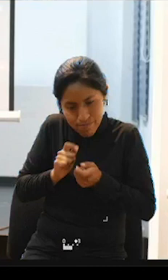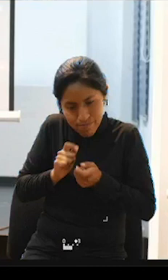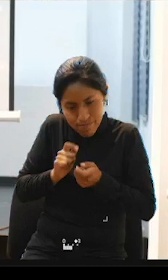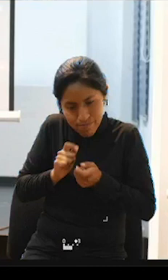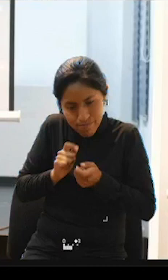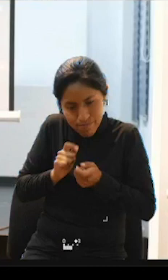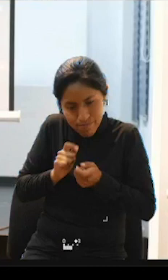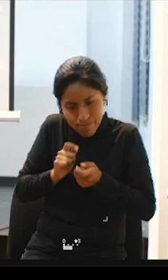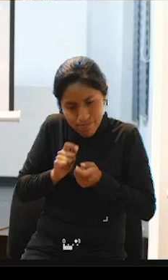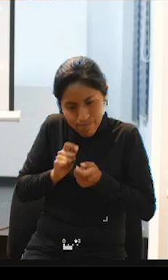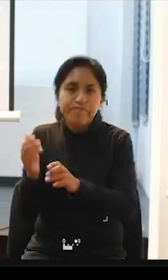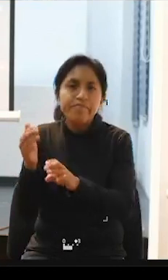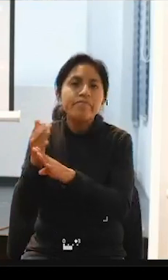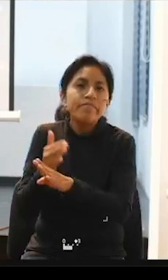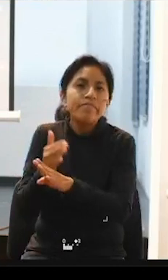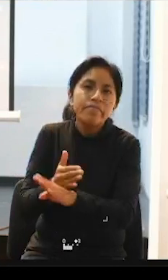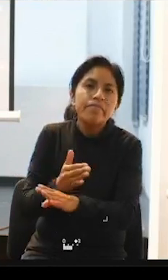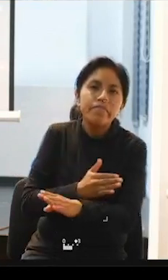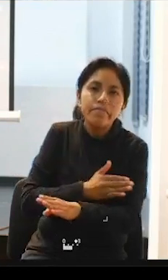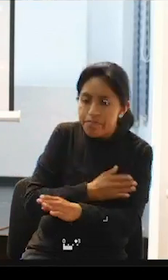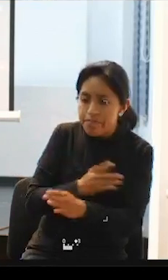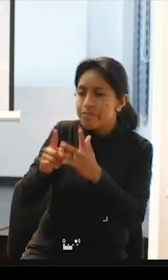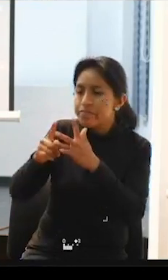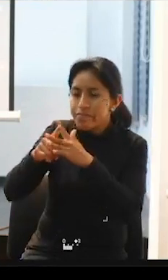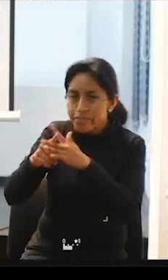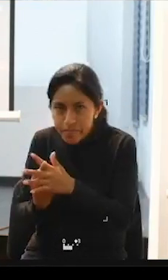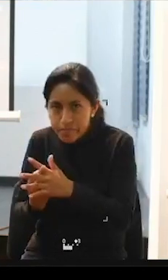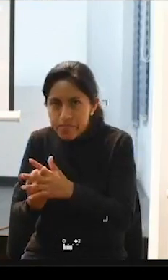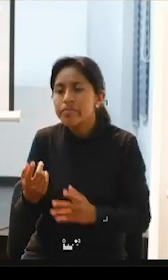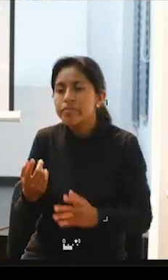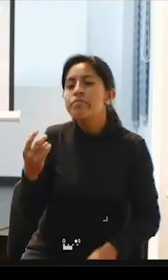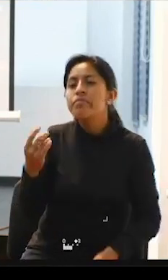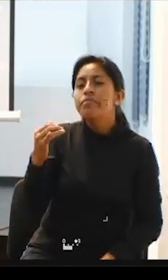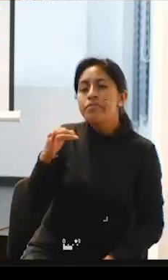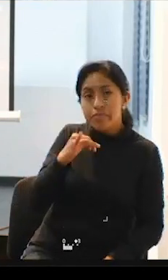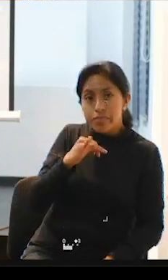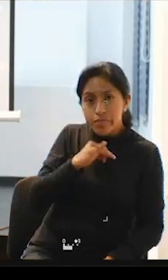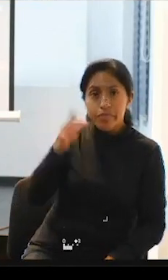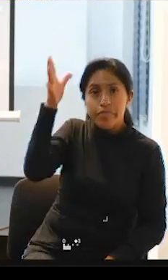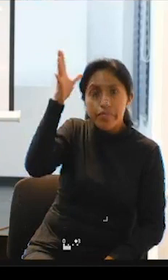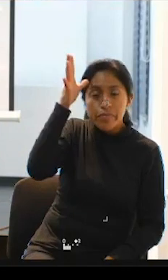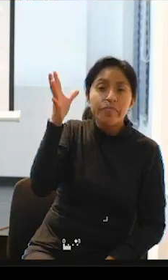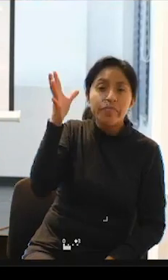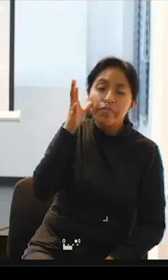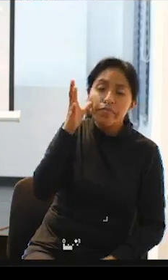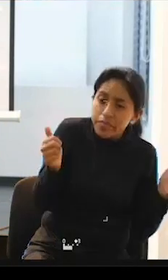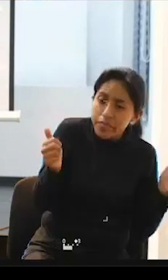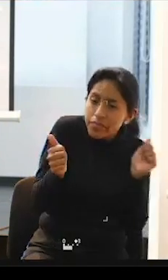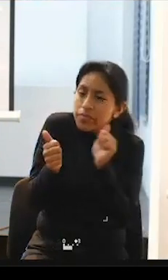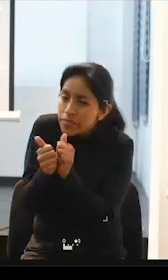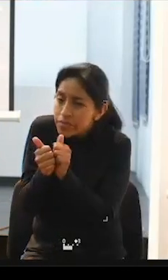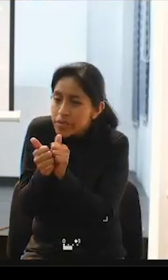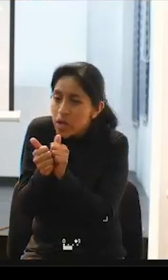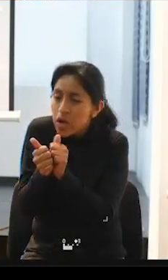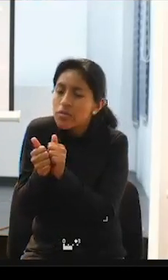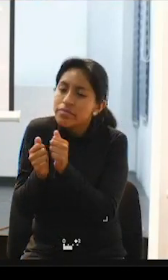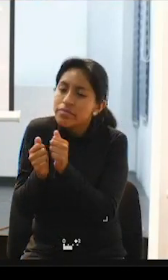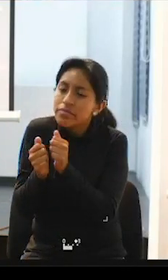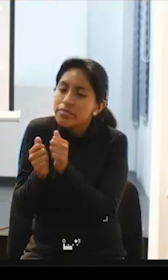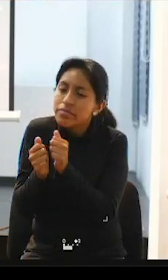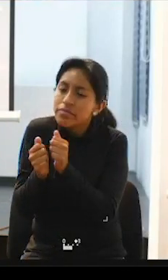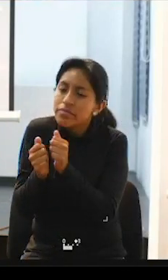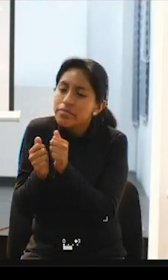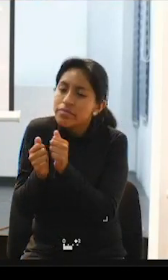irá manejándola sola empezaré yo manejándole con él y poquito a poco iré desprendiéndome porque el niño